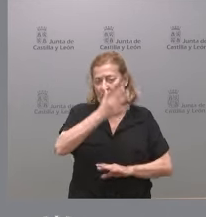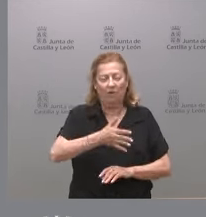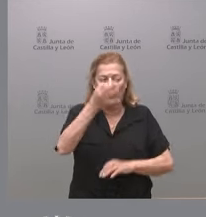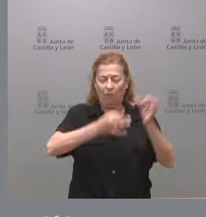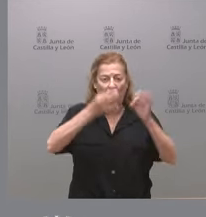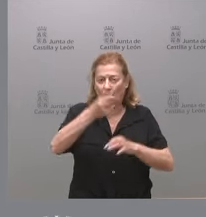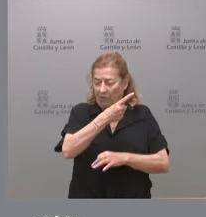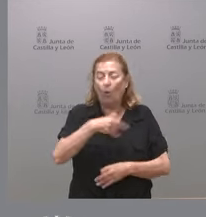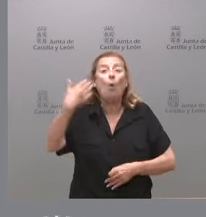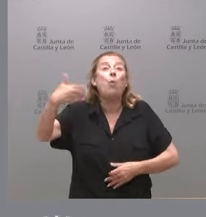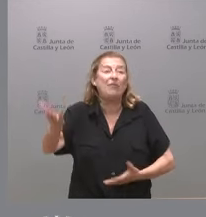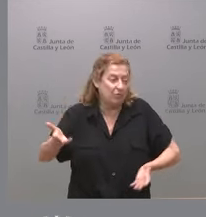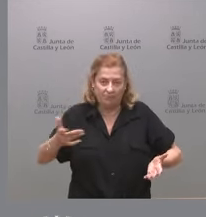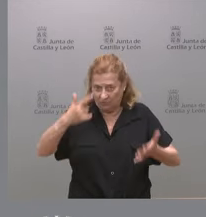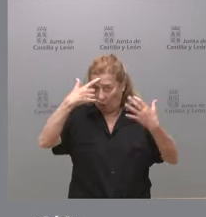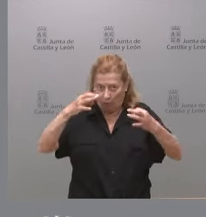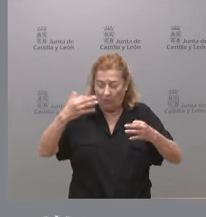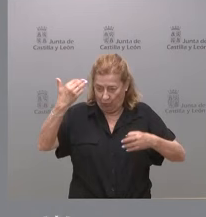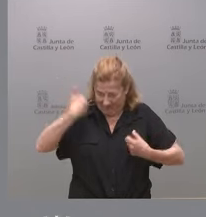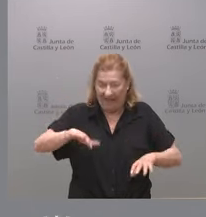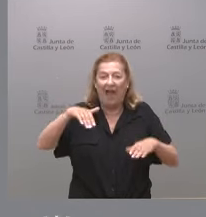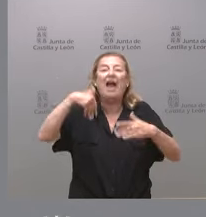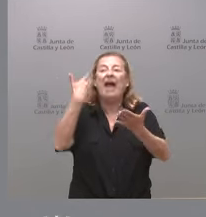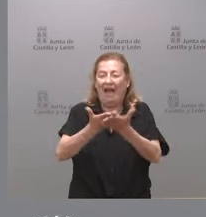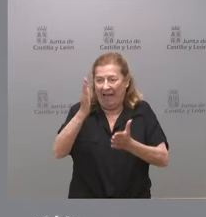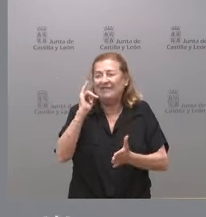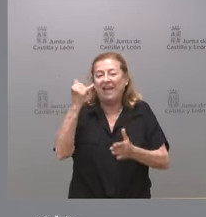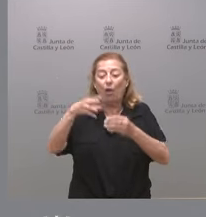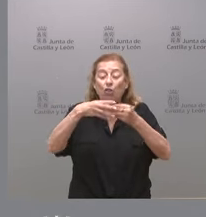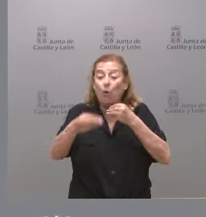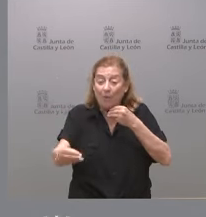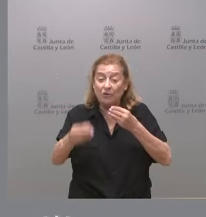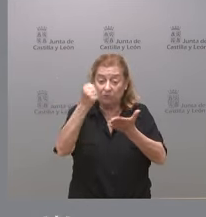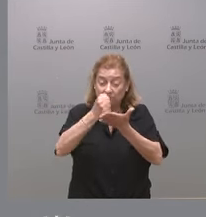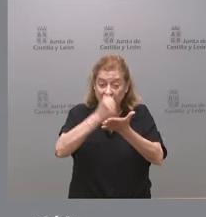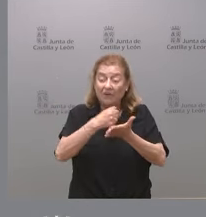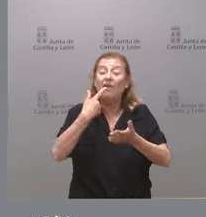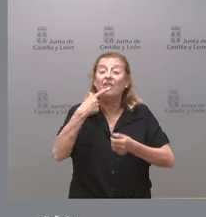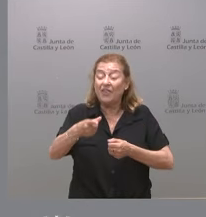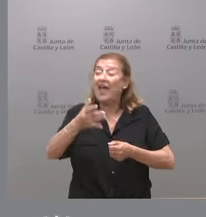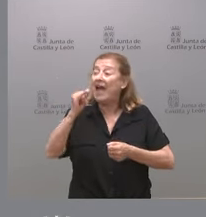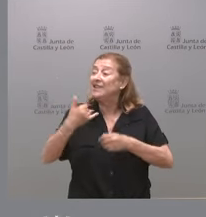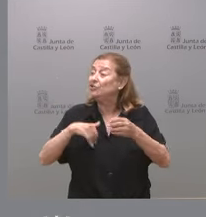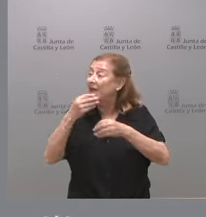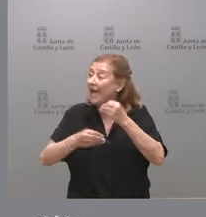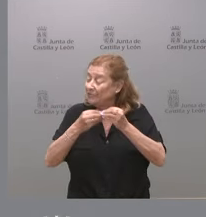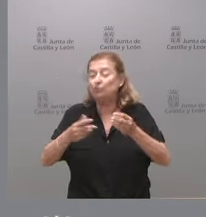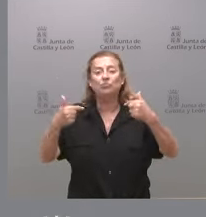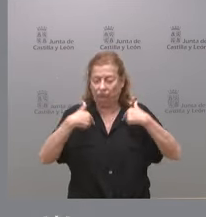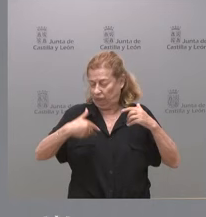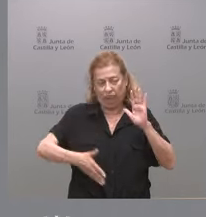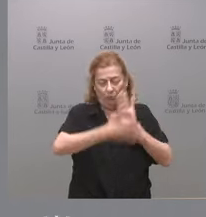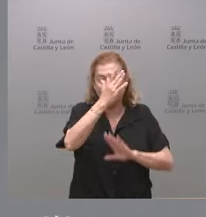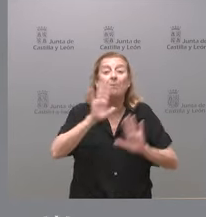haremos? lógicamente cuando formalmente existan los documentos que certifiquen el cumplimiento de esas actuaciones pero parece ser que el gobierno